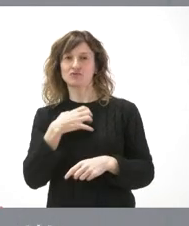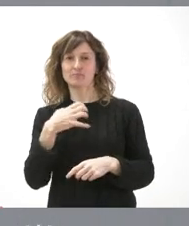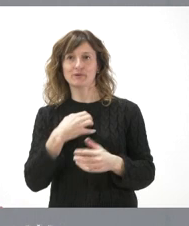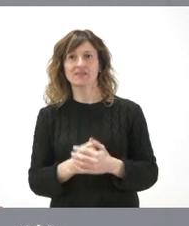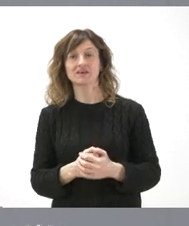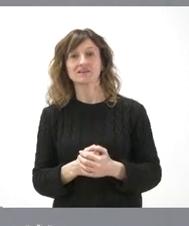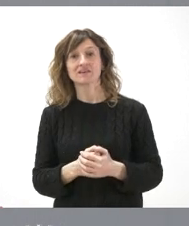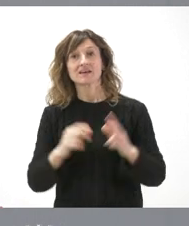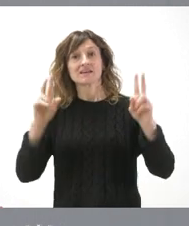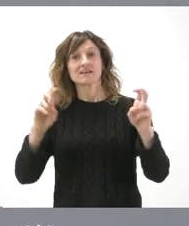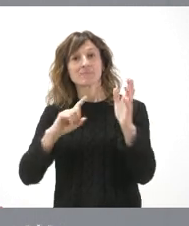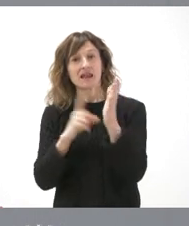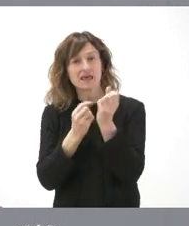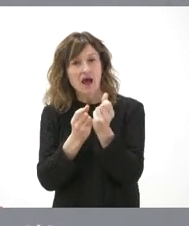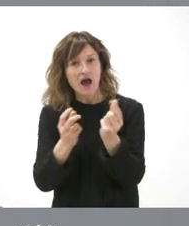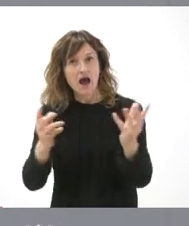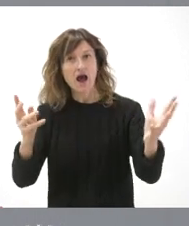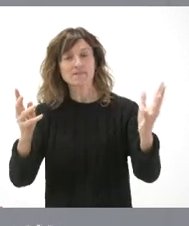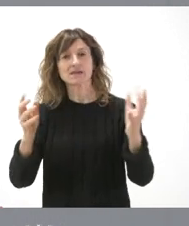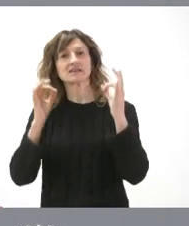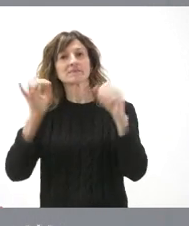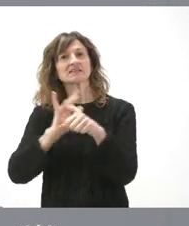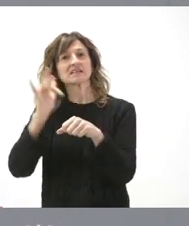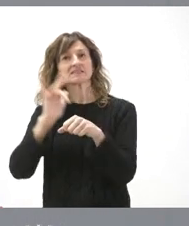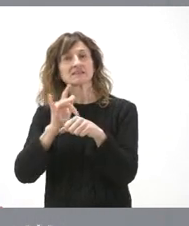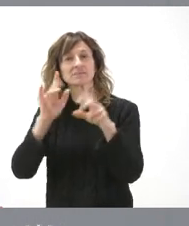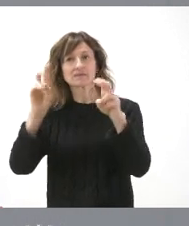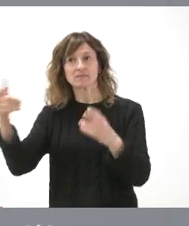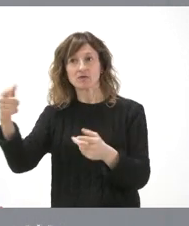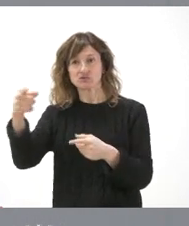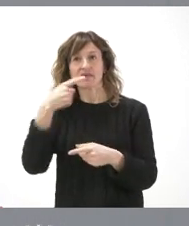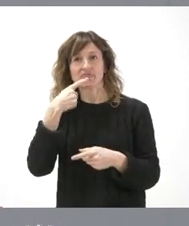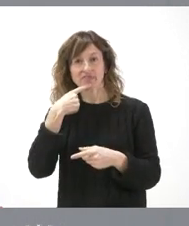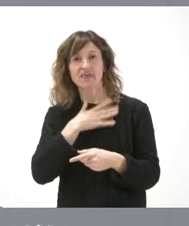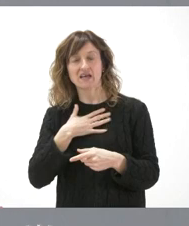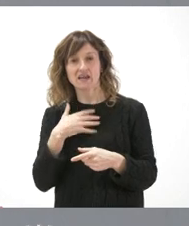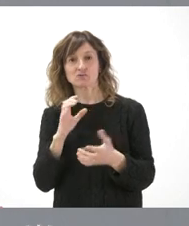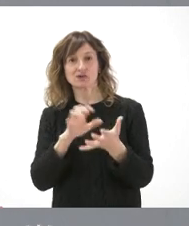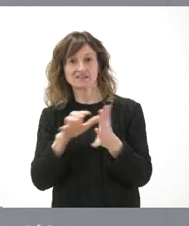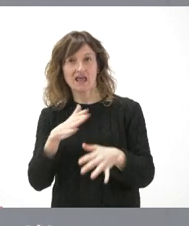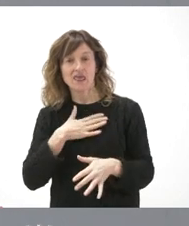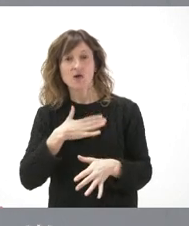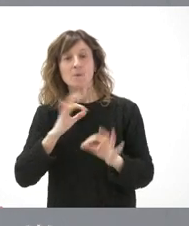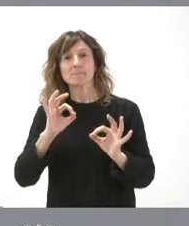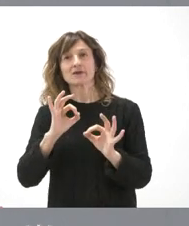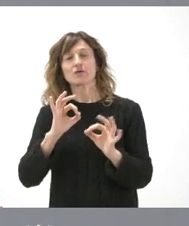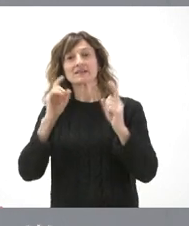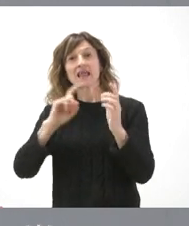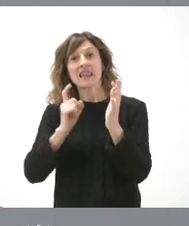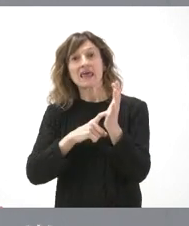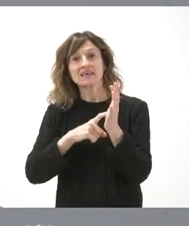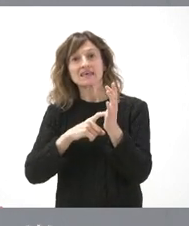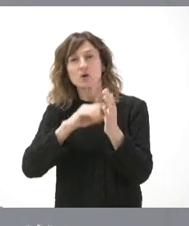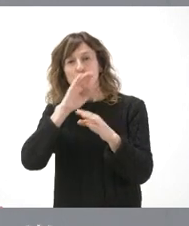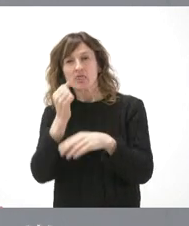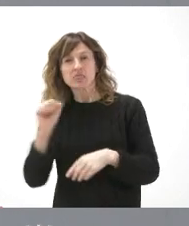que nos da la ley, siempre hemos sido muy sensibles a la cuestión que usted plantea, pero lo que no podemos es extralimitarnos de esta ley y que no